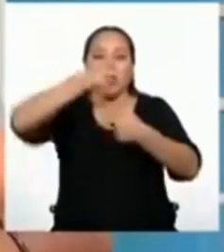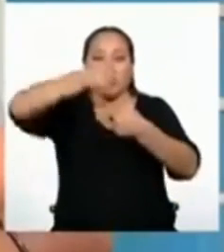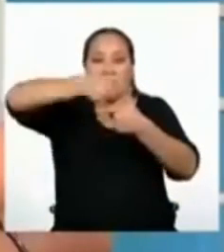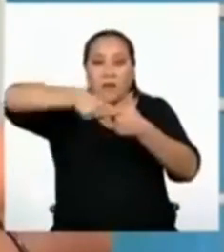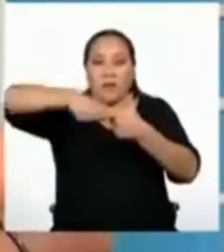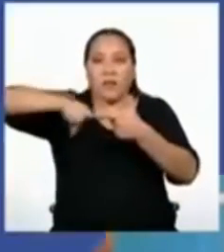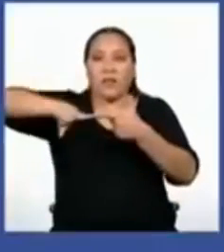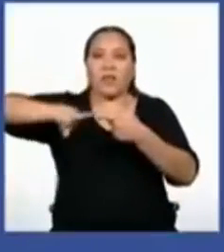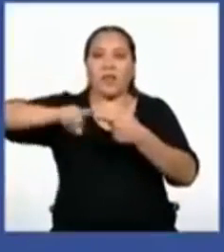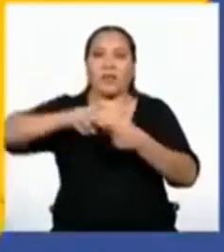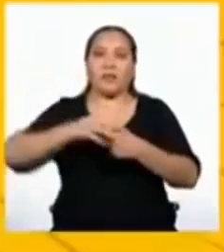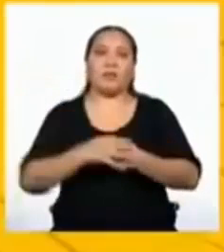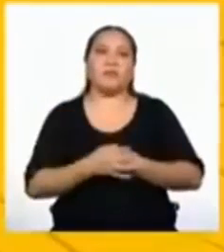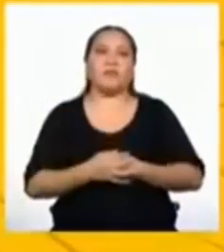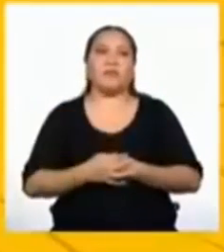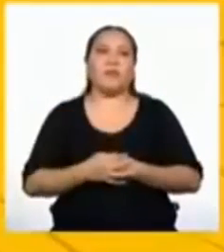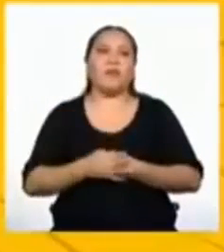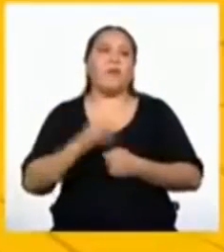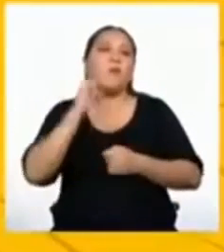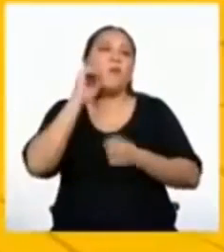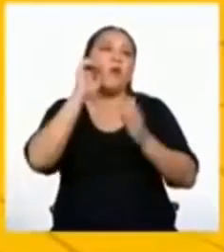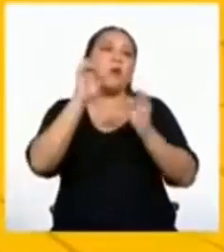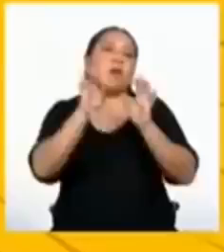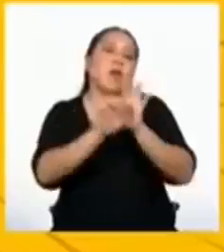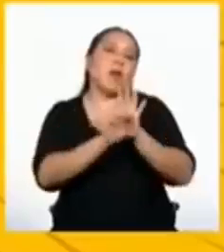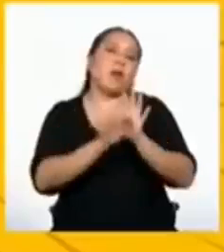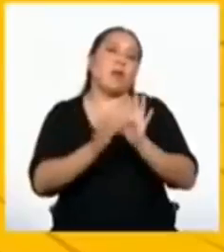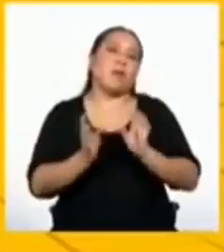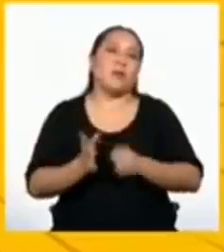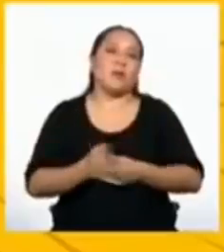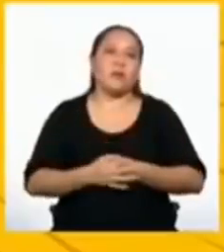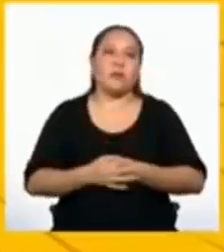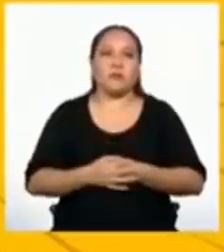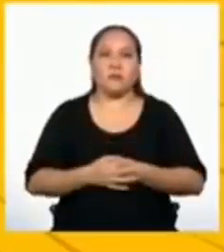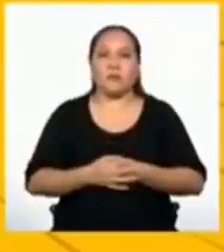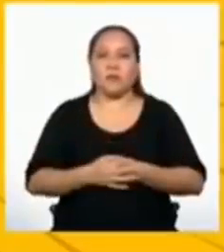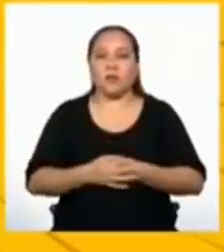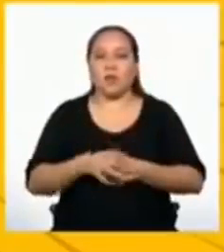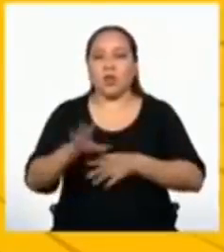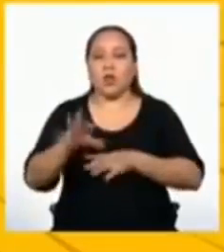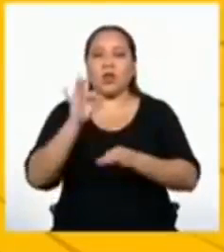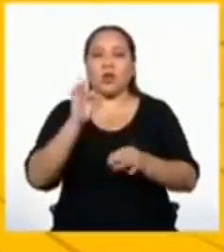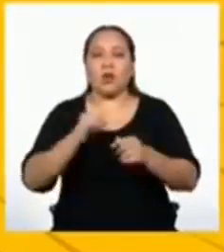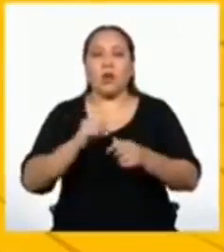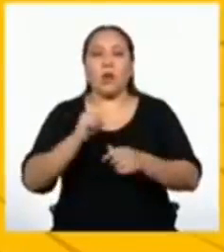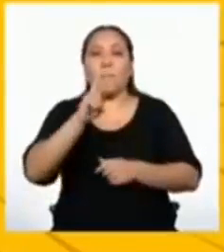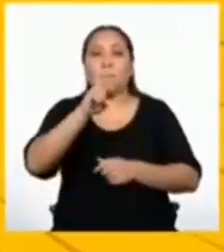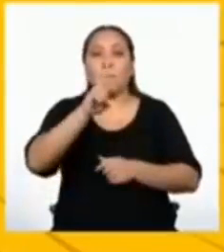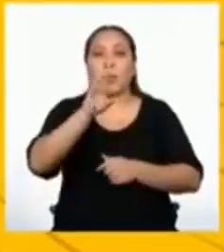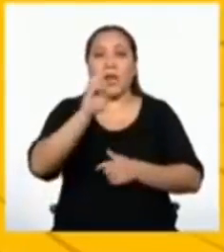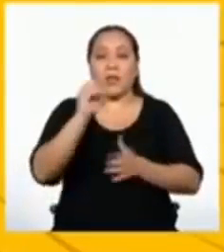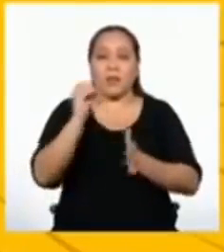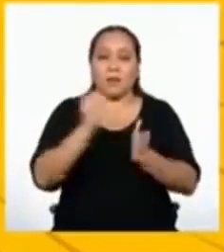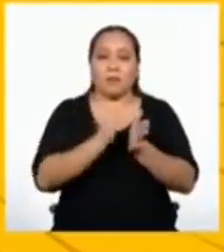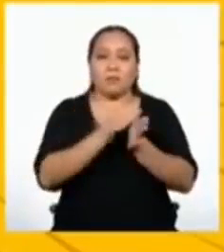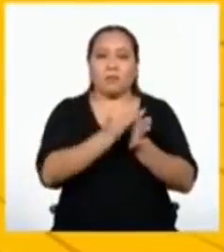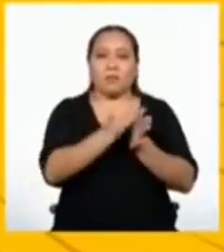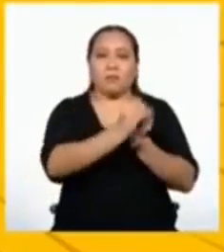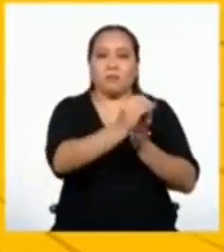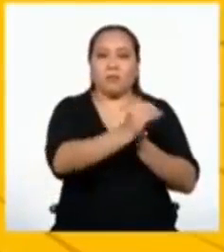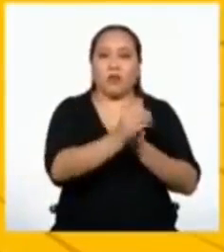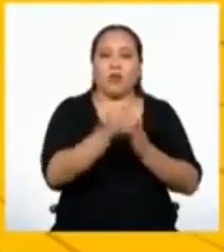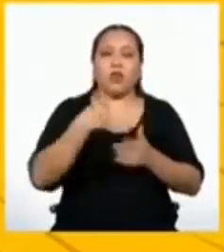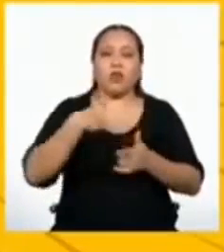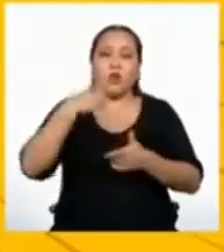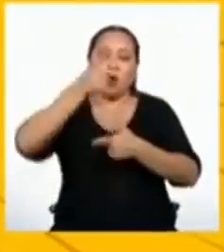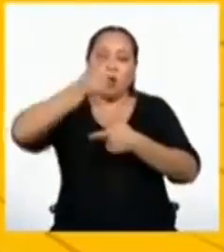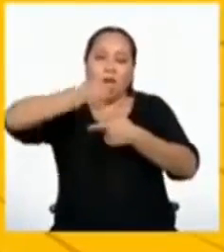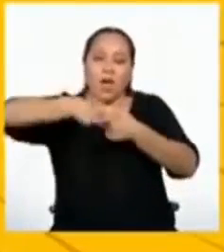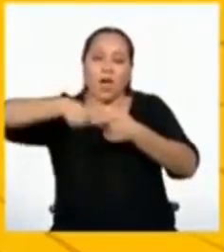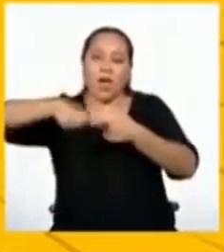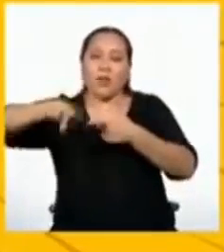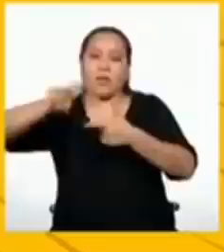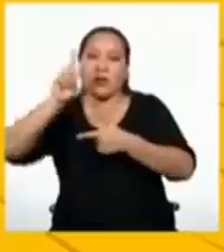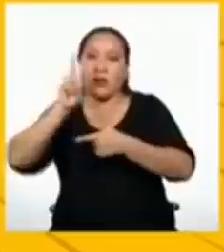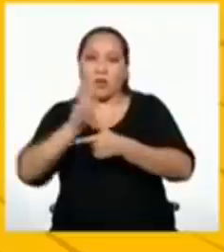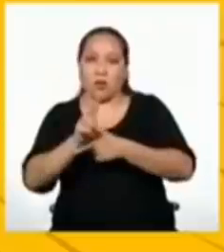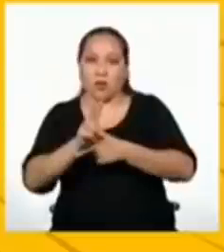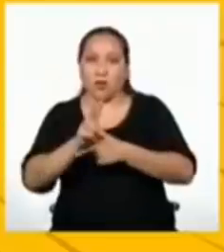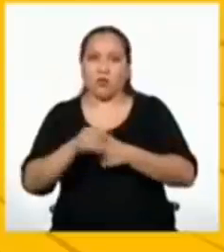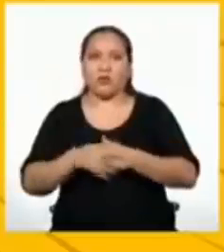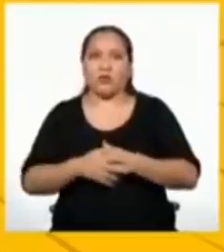inicial. Por ejemplo, si la cantidad inicial es veinte fichas y elijo a dividir entre dos,